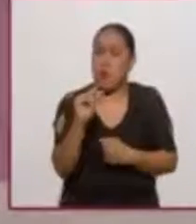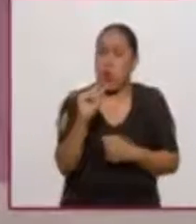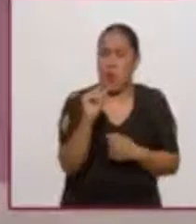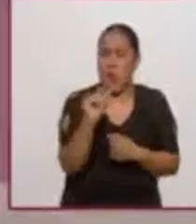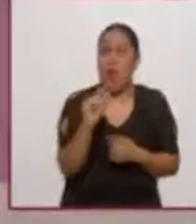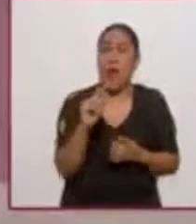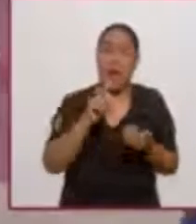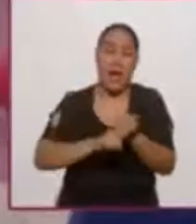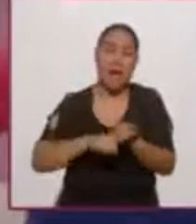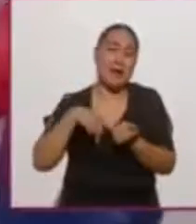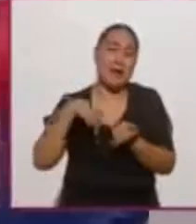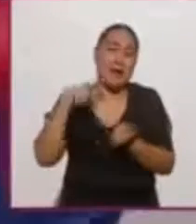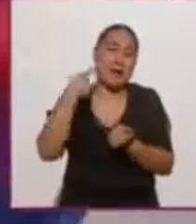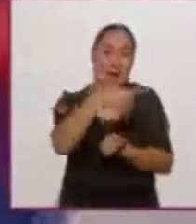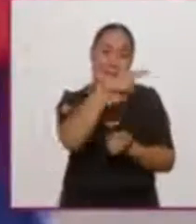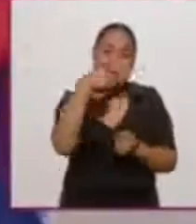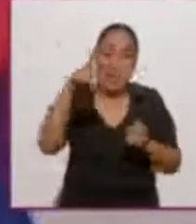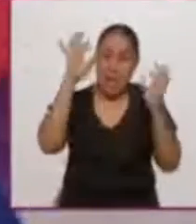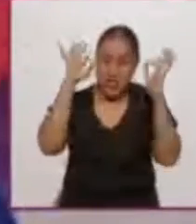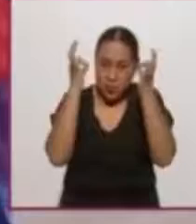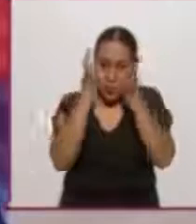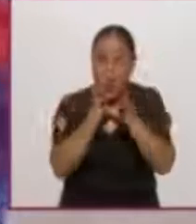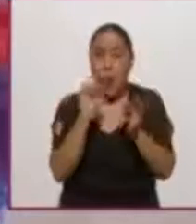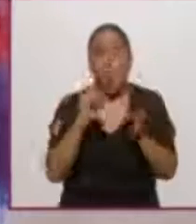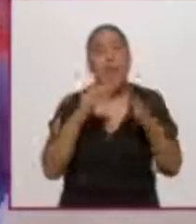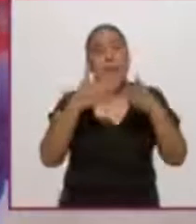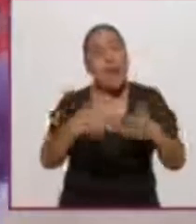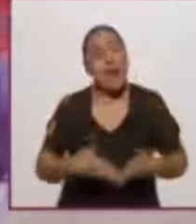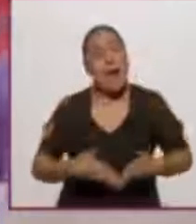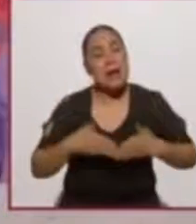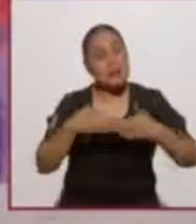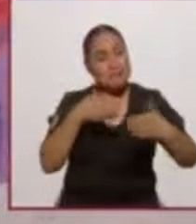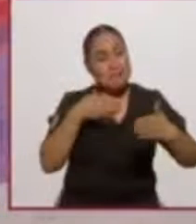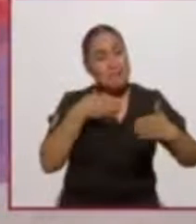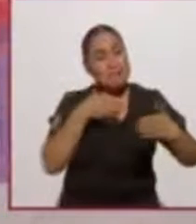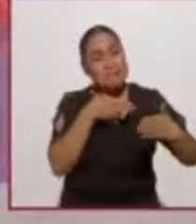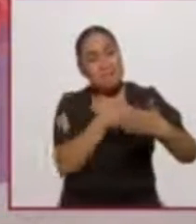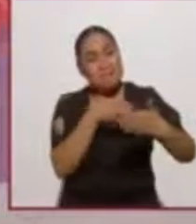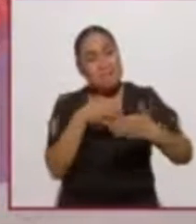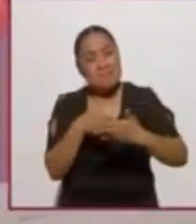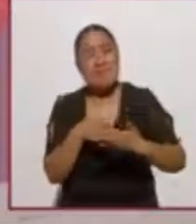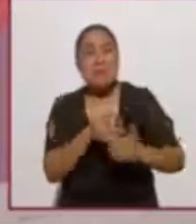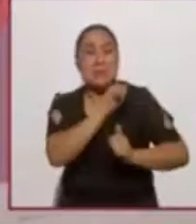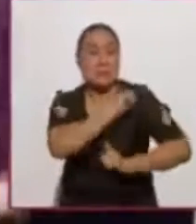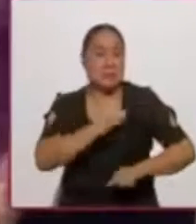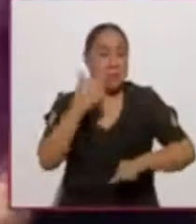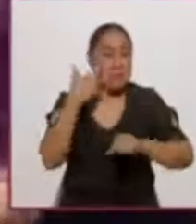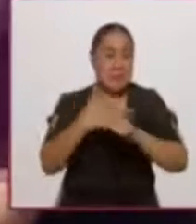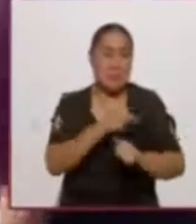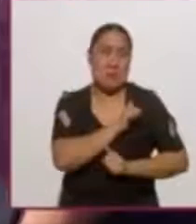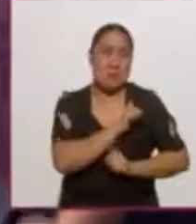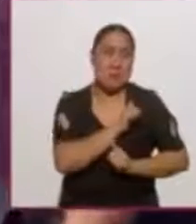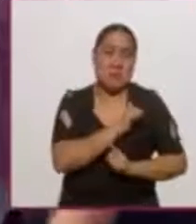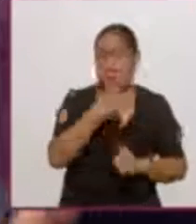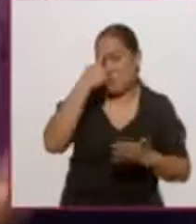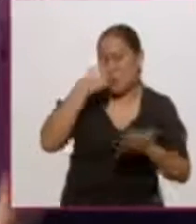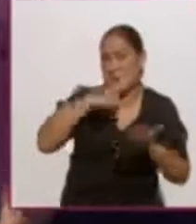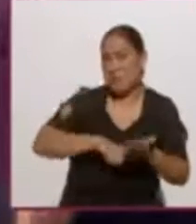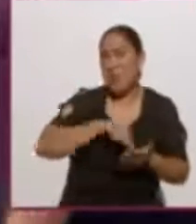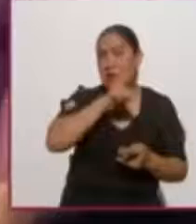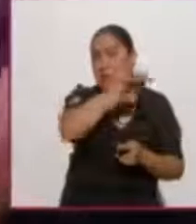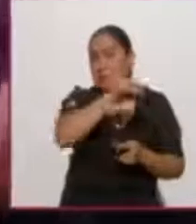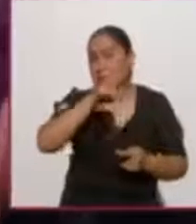puertos o aduanas están administrados por fuerzas militares. Creo que no pasan de 13 países